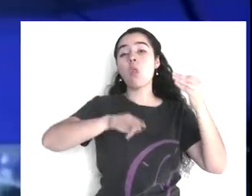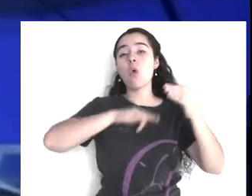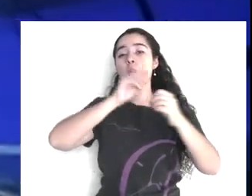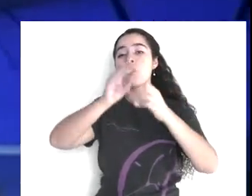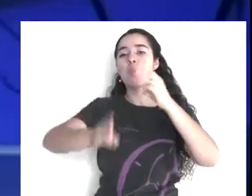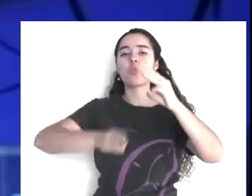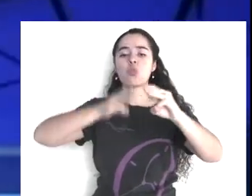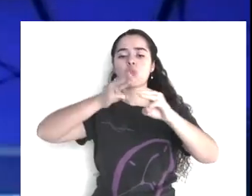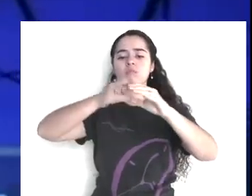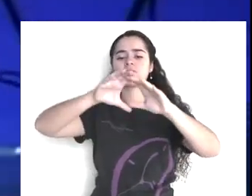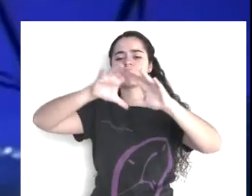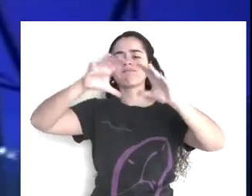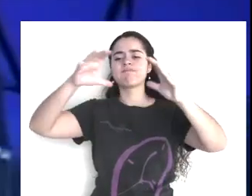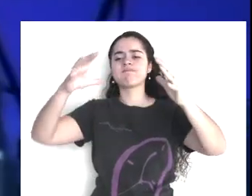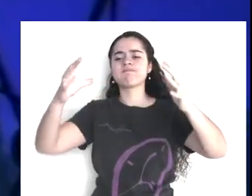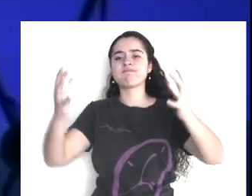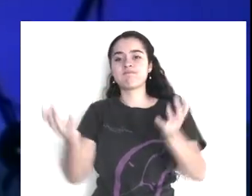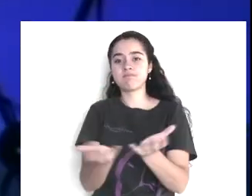hermanos,